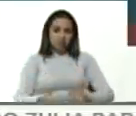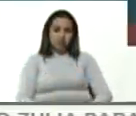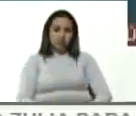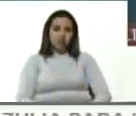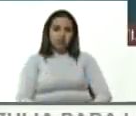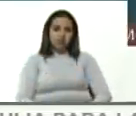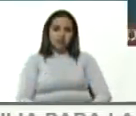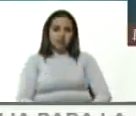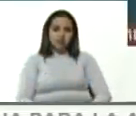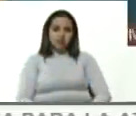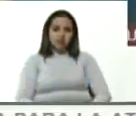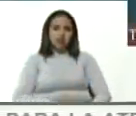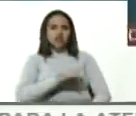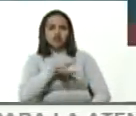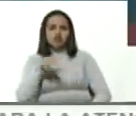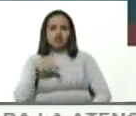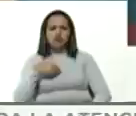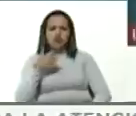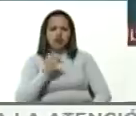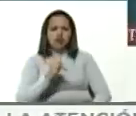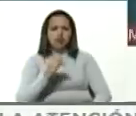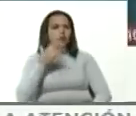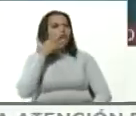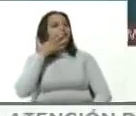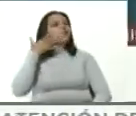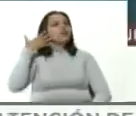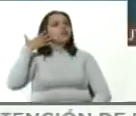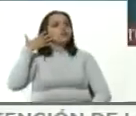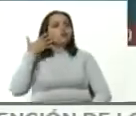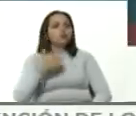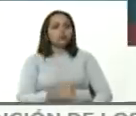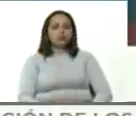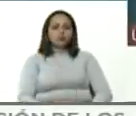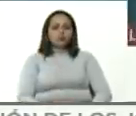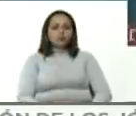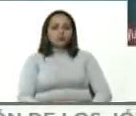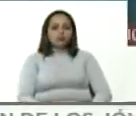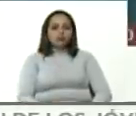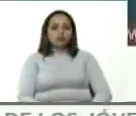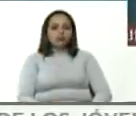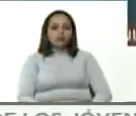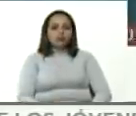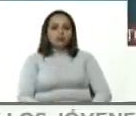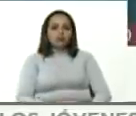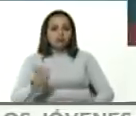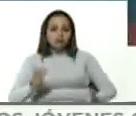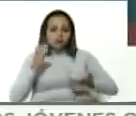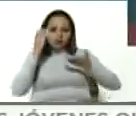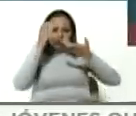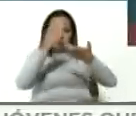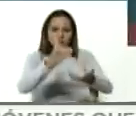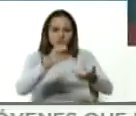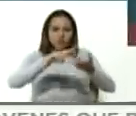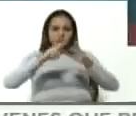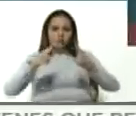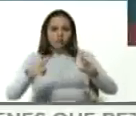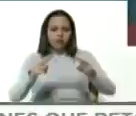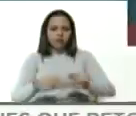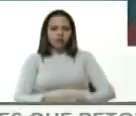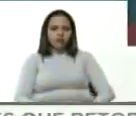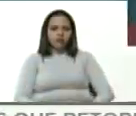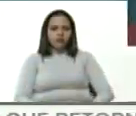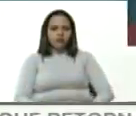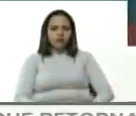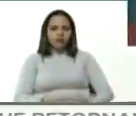absolutamente más bien orgullosos de que el premio Nobel se ha otorgado a la